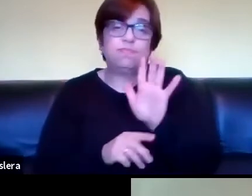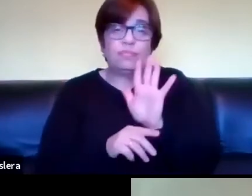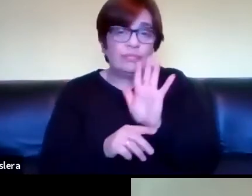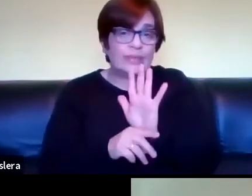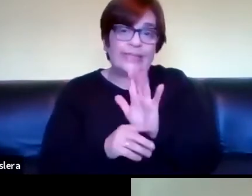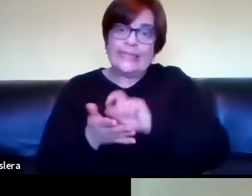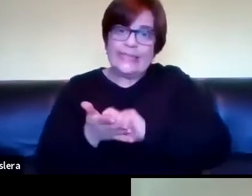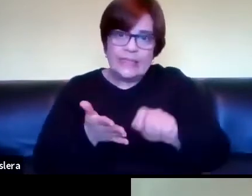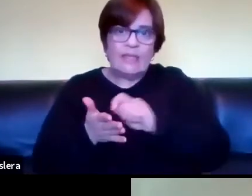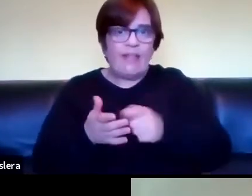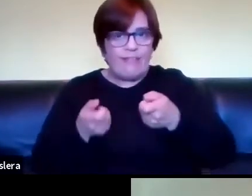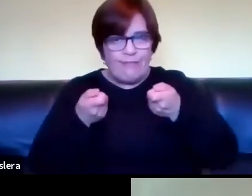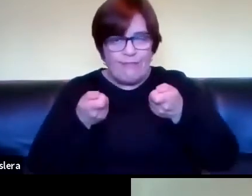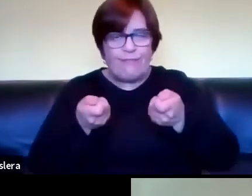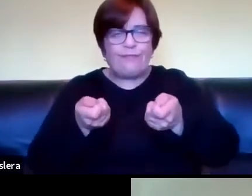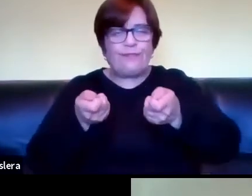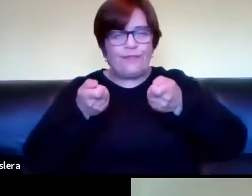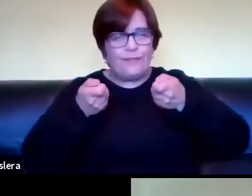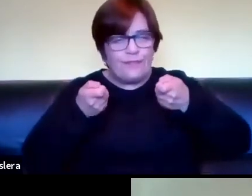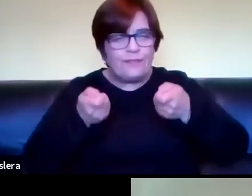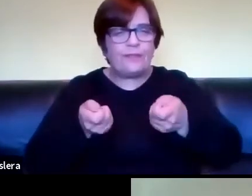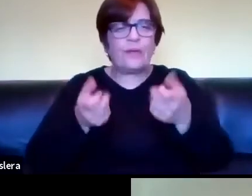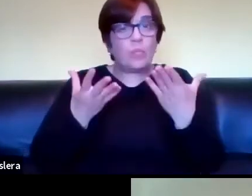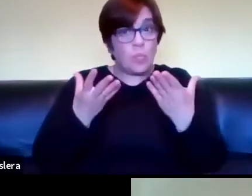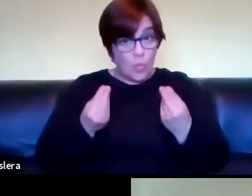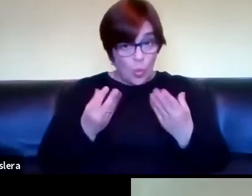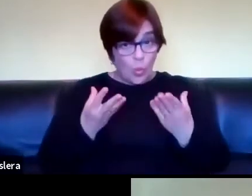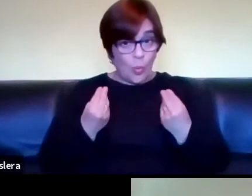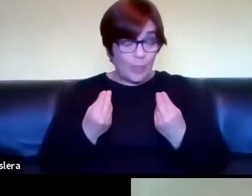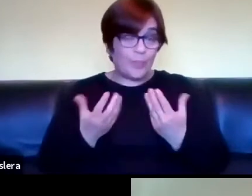tenido tanto que ver ¿no? en ese en ese acto